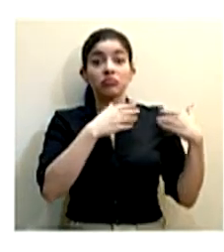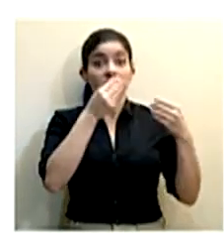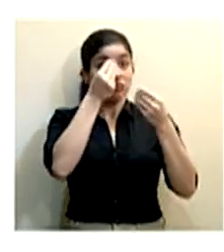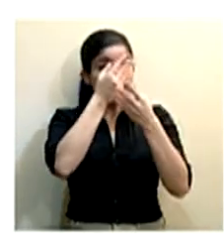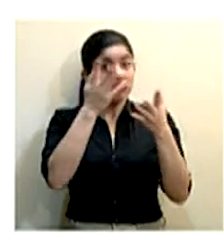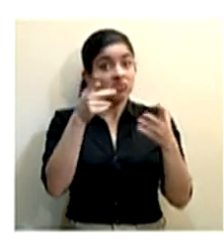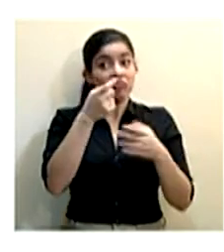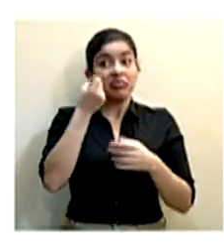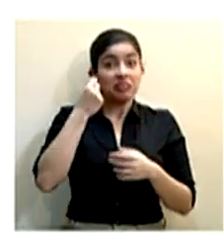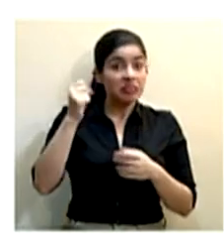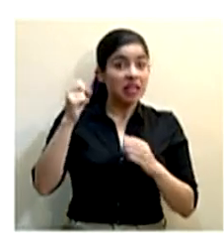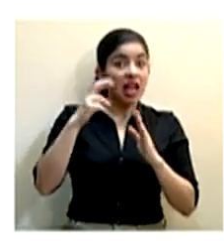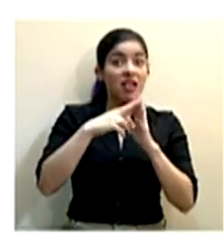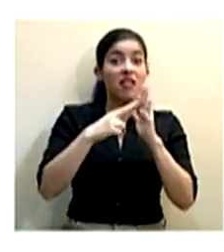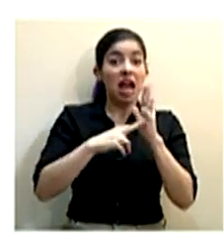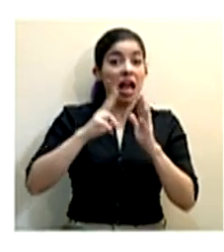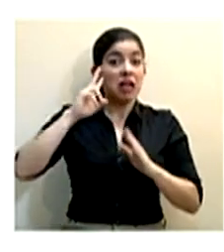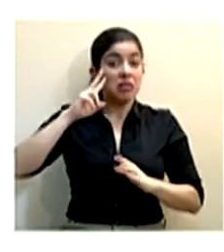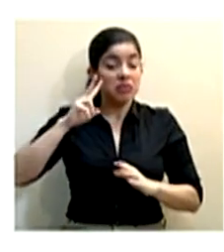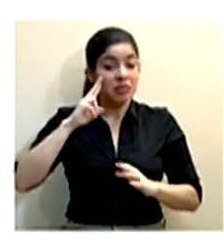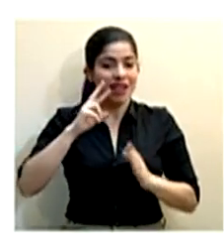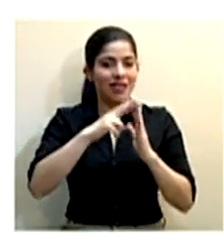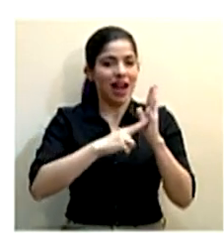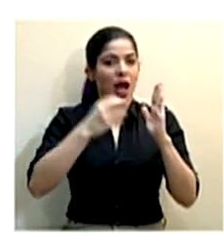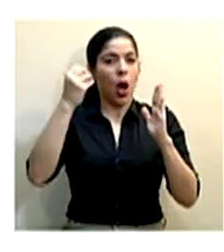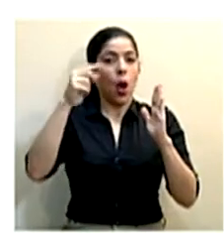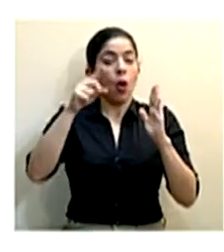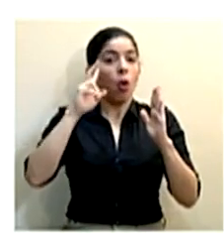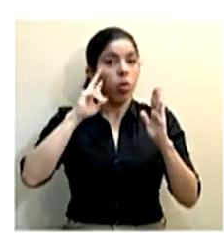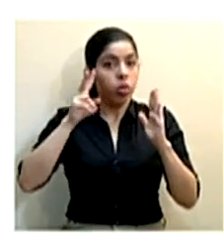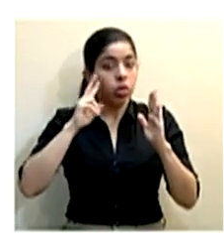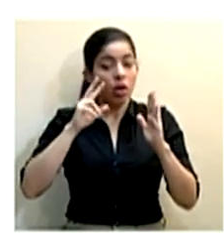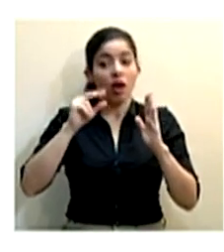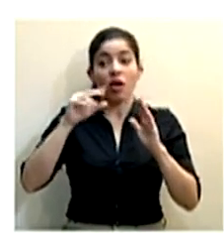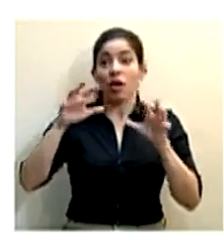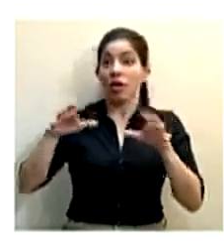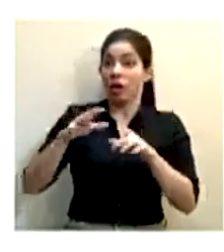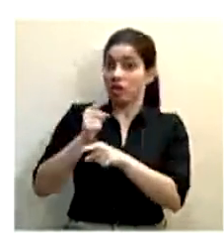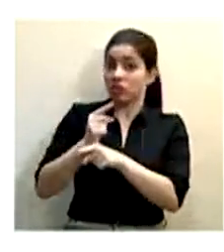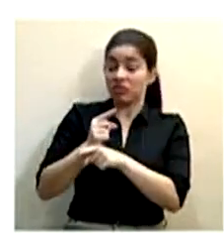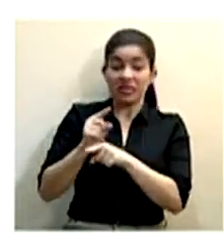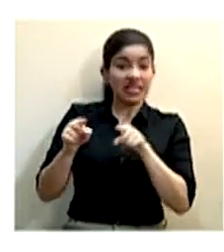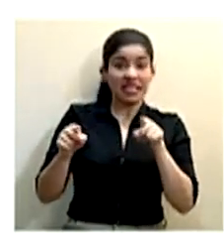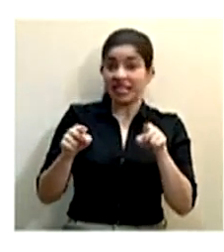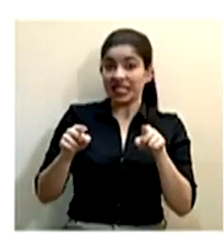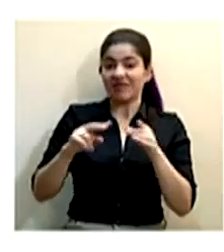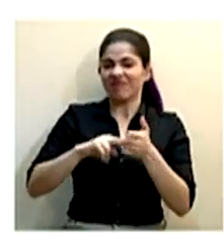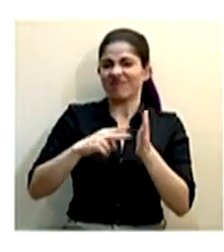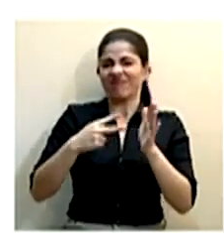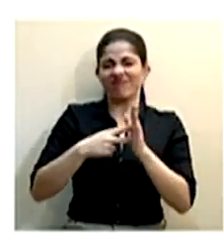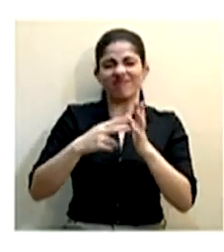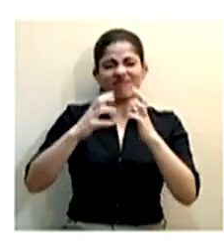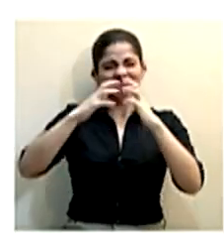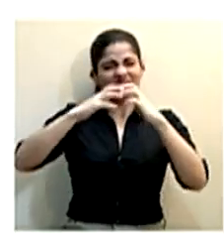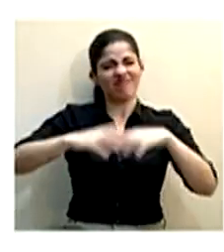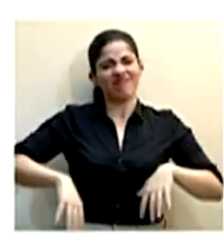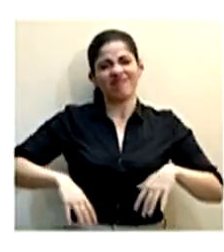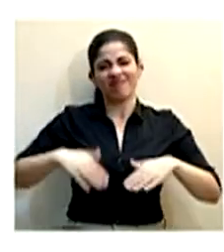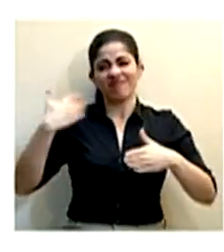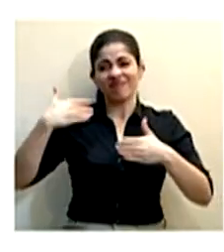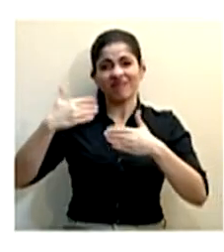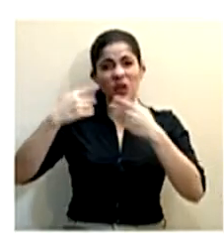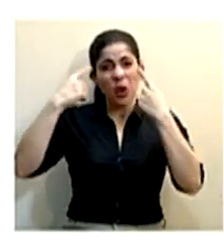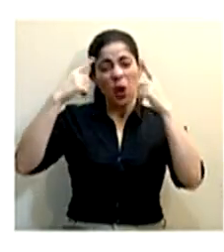indicado, no seguir las reglas de oro, no comportarnos como debe ser, esto va a significar un desmoronamiento de todo esto